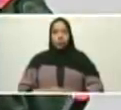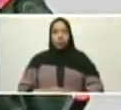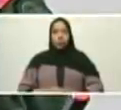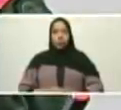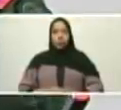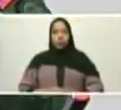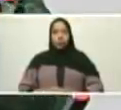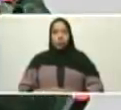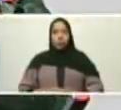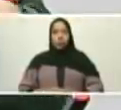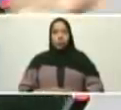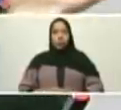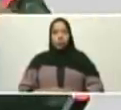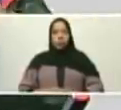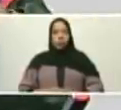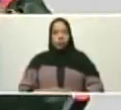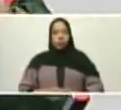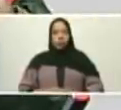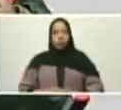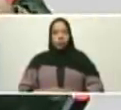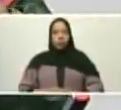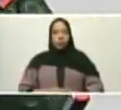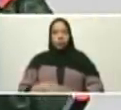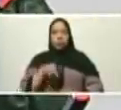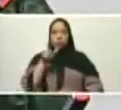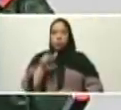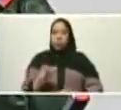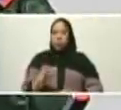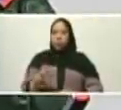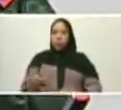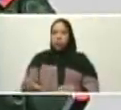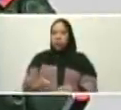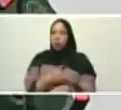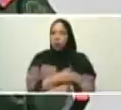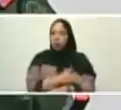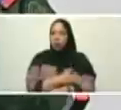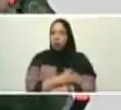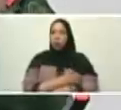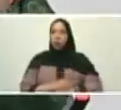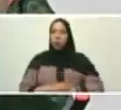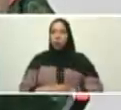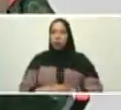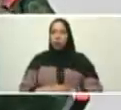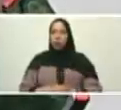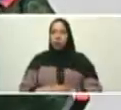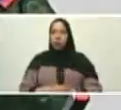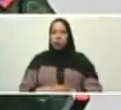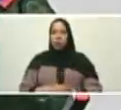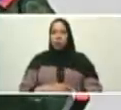la Fuerza Armada esta mañana y en este acto en el Panteón Nacional, la visión